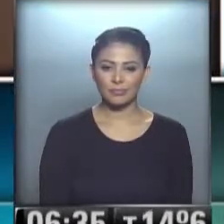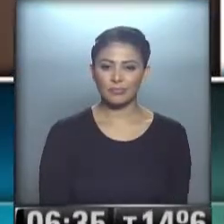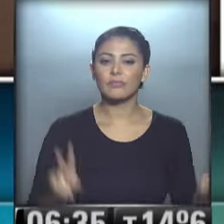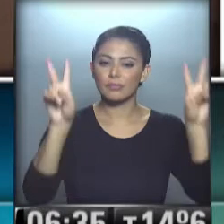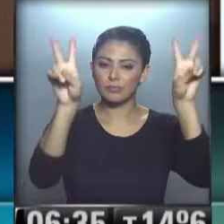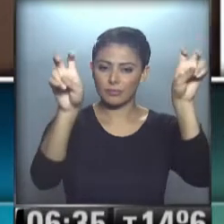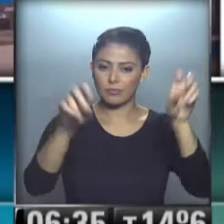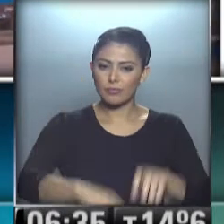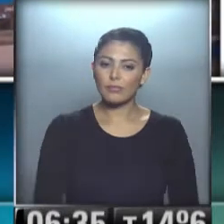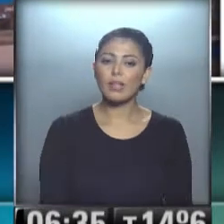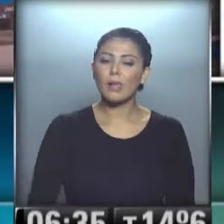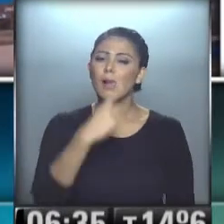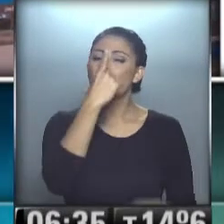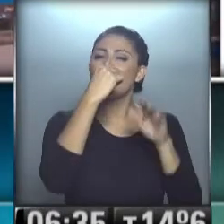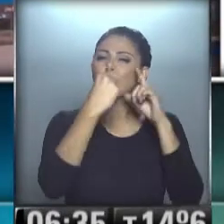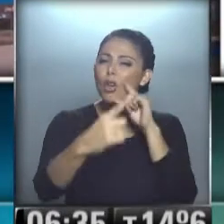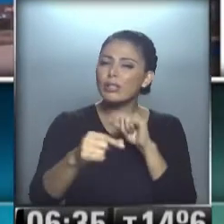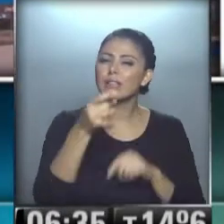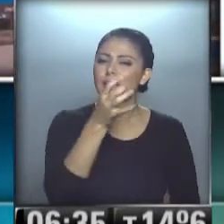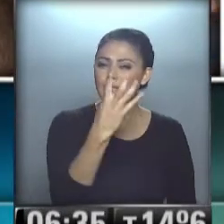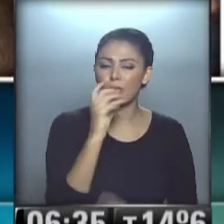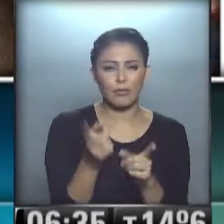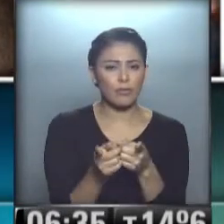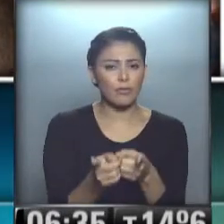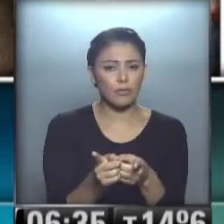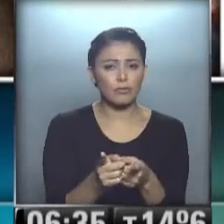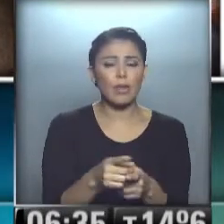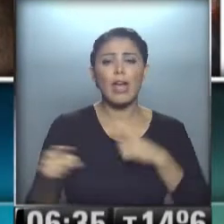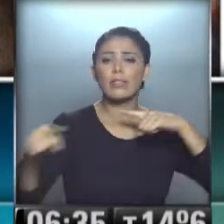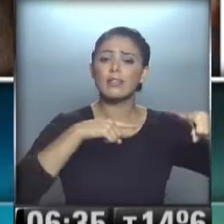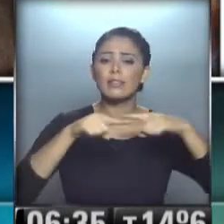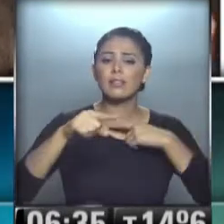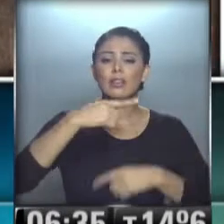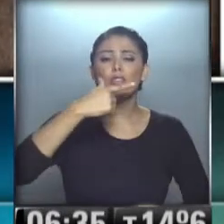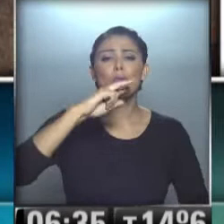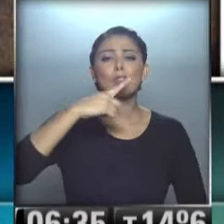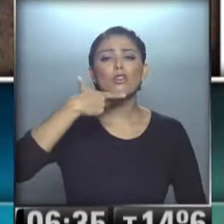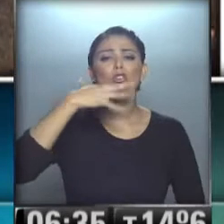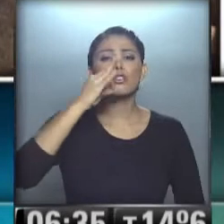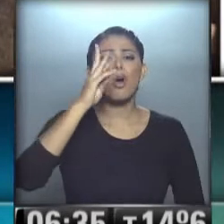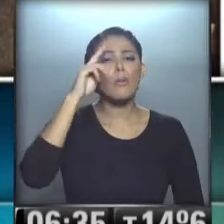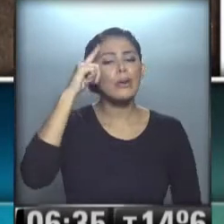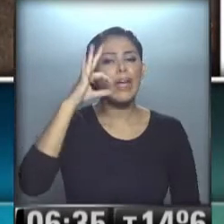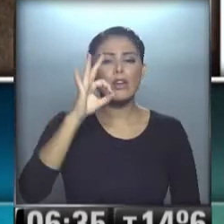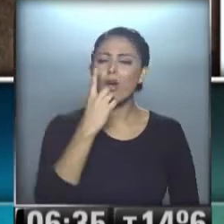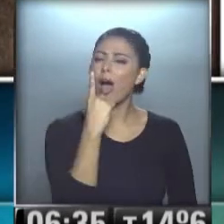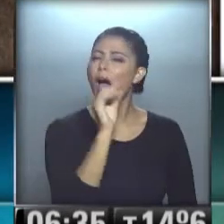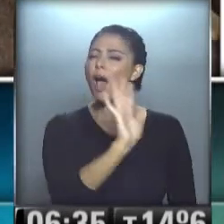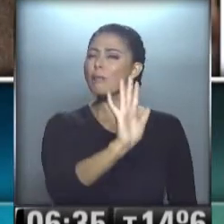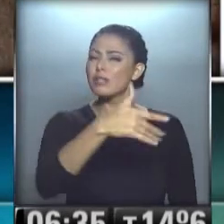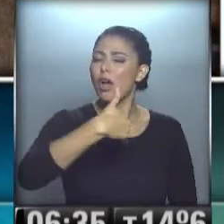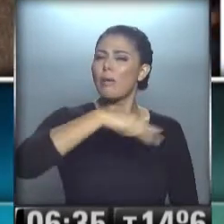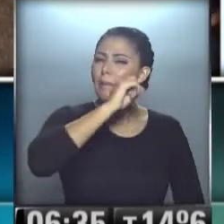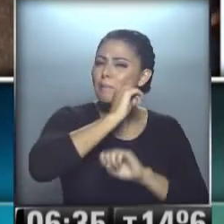Sigue la medida de fuerza en el Sarmiento. El sindicalista ferroviario Rubén Pollo Sobrero... ...amenazó en una asamblea con profundizar el